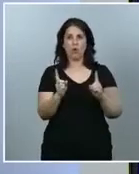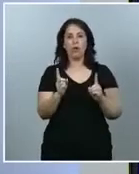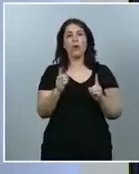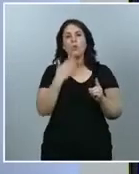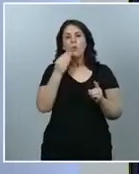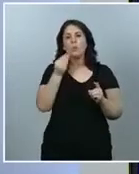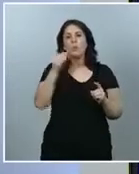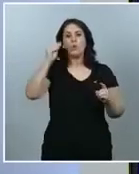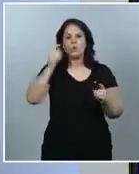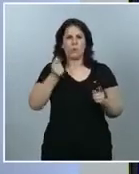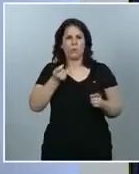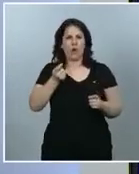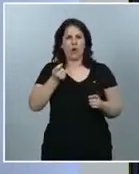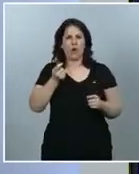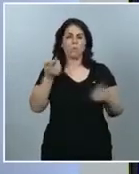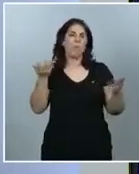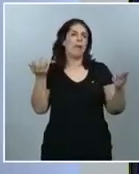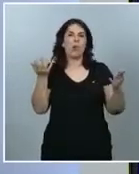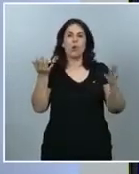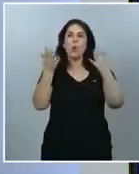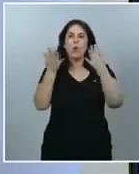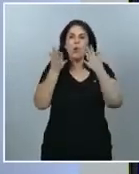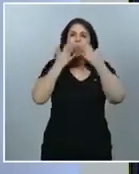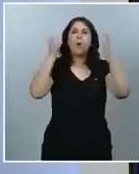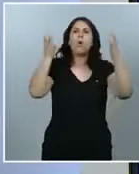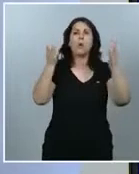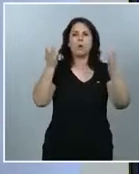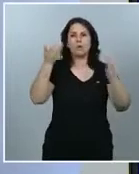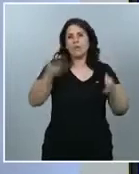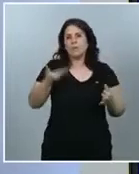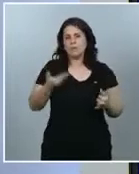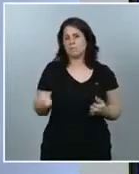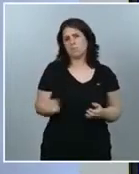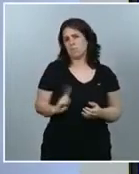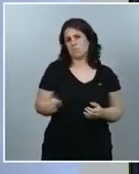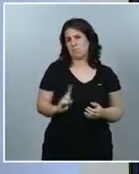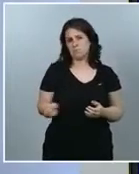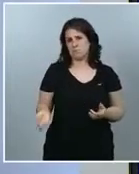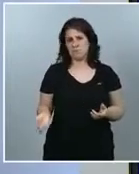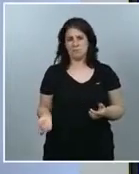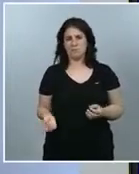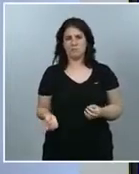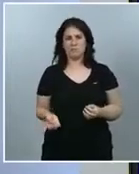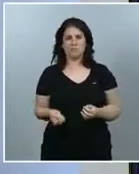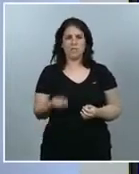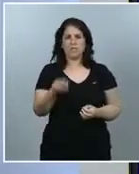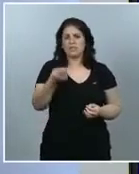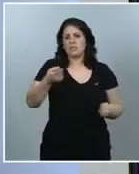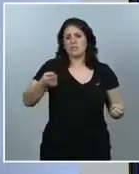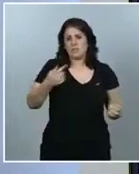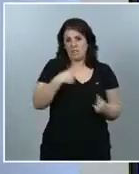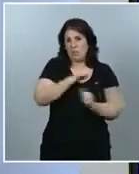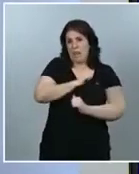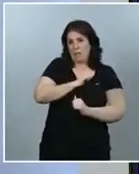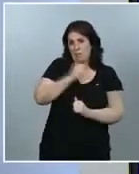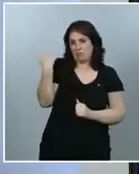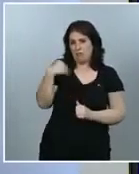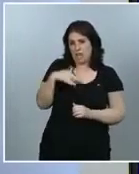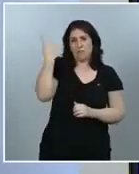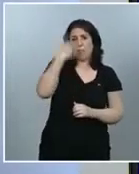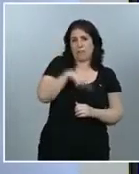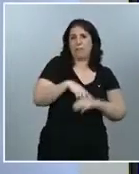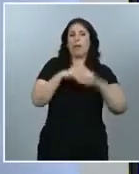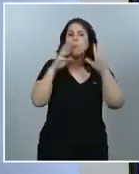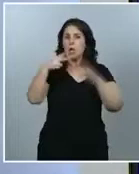aumento que no llega a ser estadísticamente significativo. Es algo que realmente esperábamos, pero es muy interesante precisamente